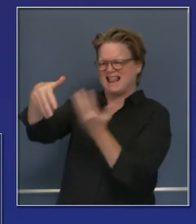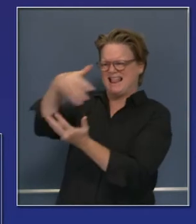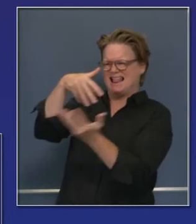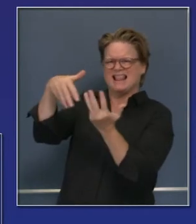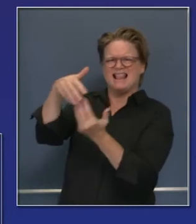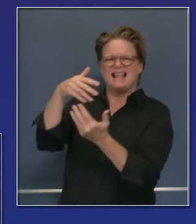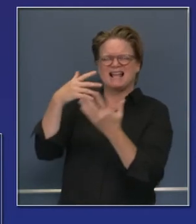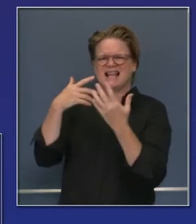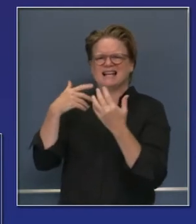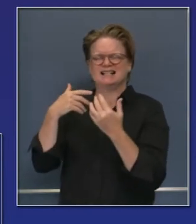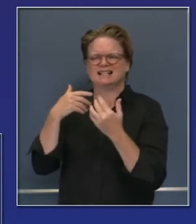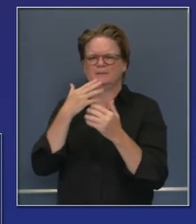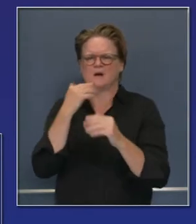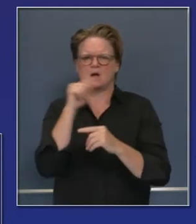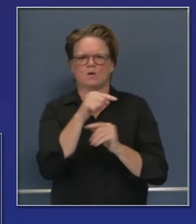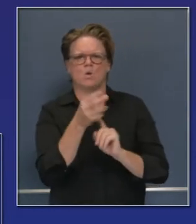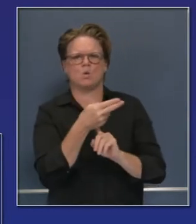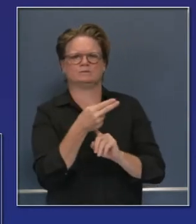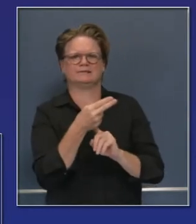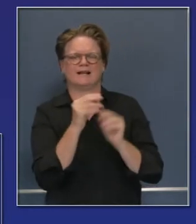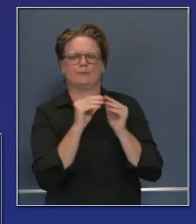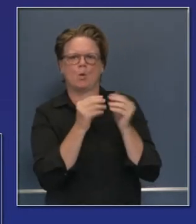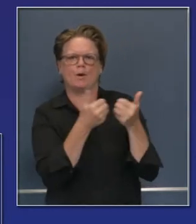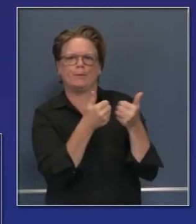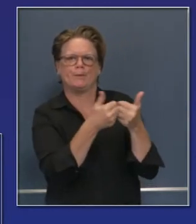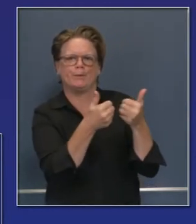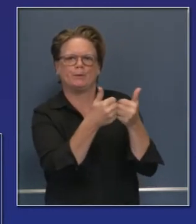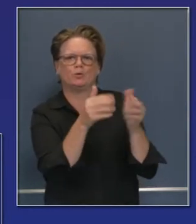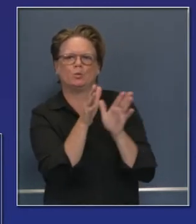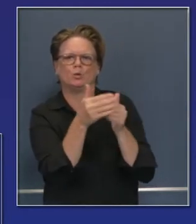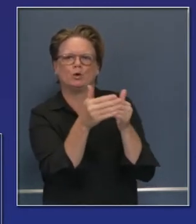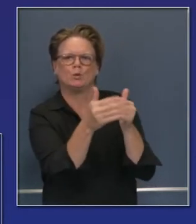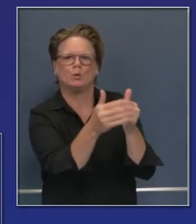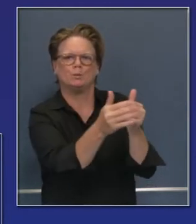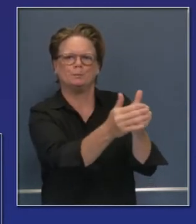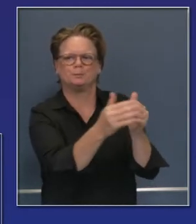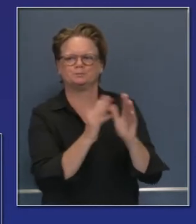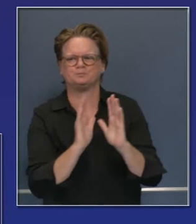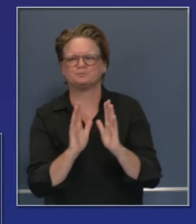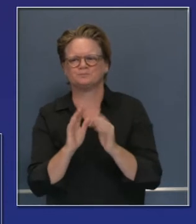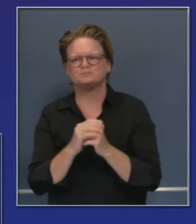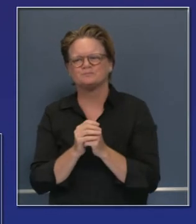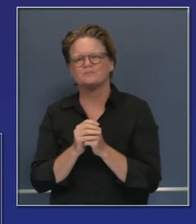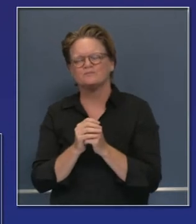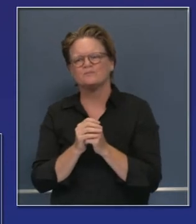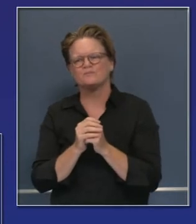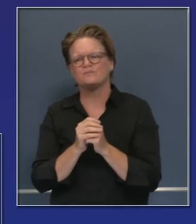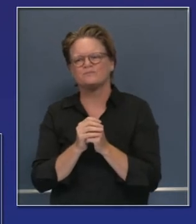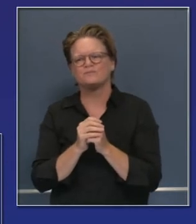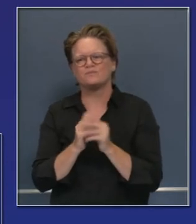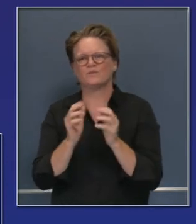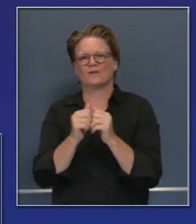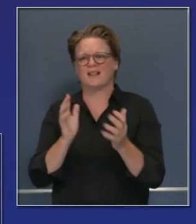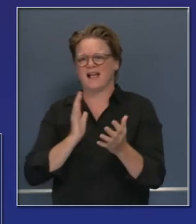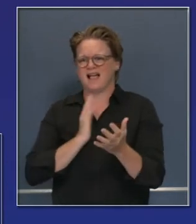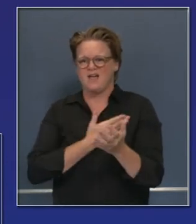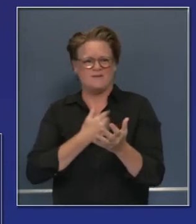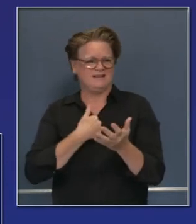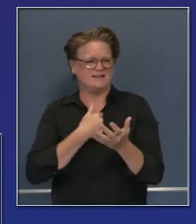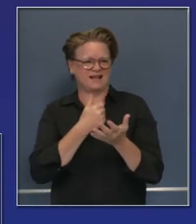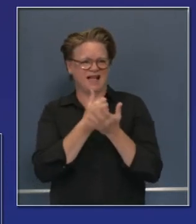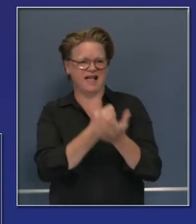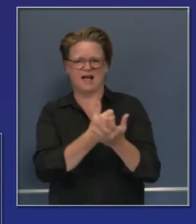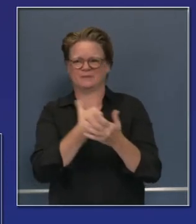desconocidas. Esto es todo aparte de protocolos que han sido preparados no solamente para la gente que se está evacuando pero también